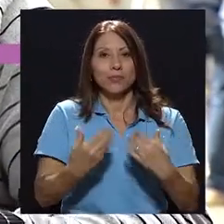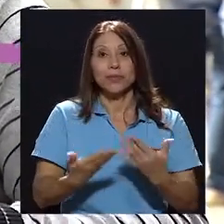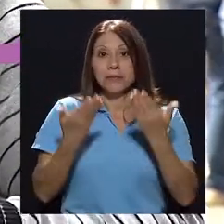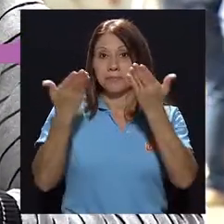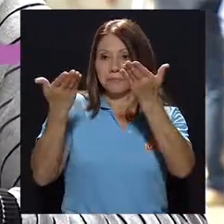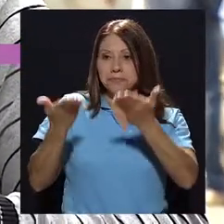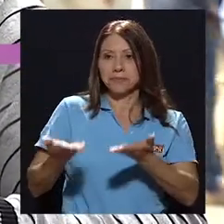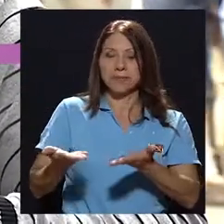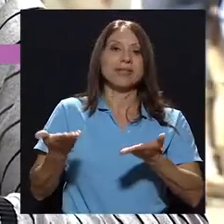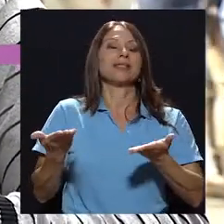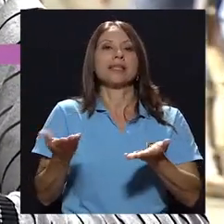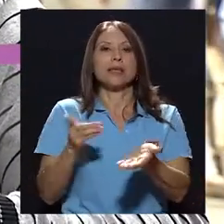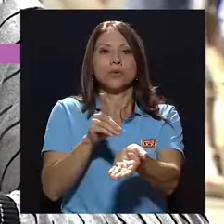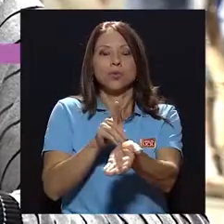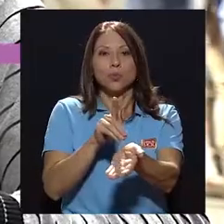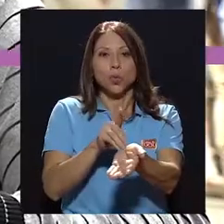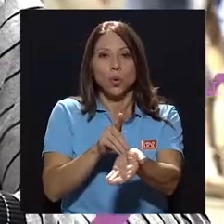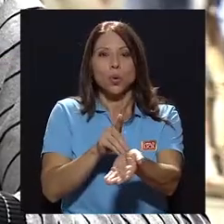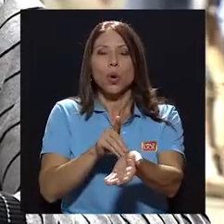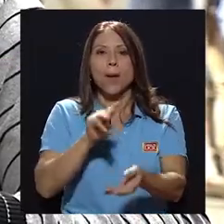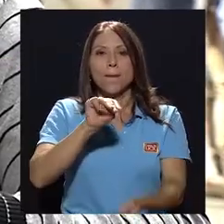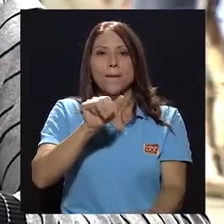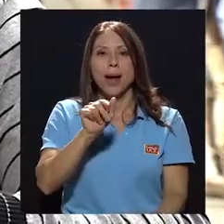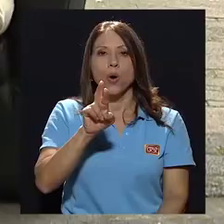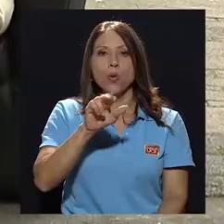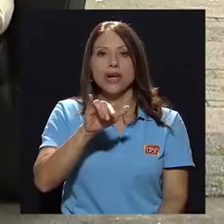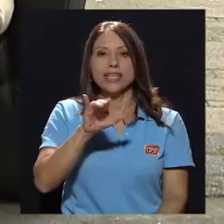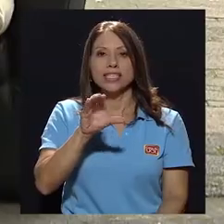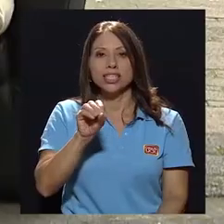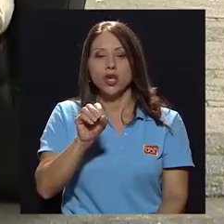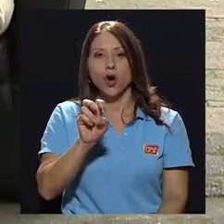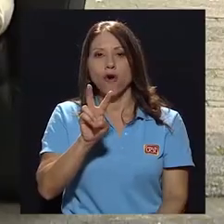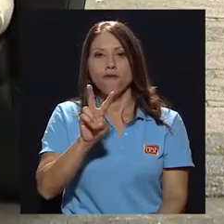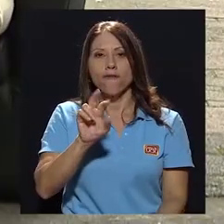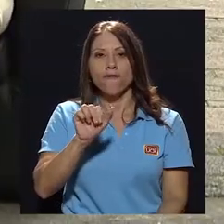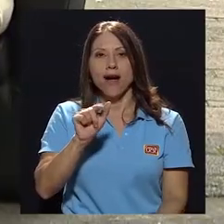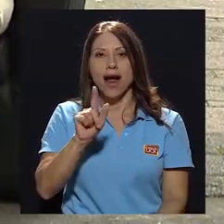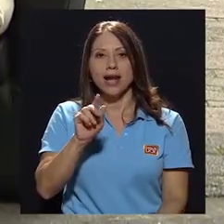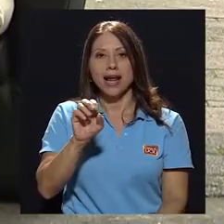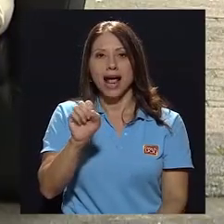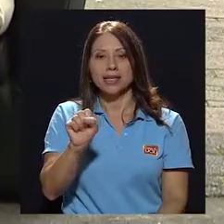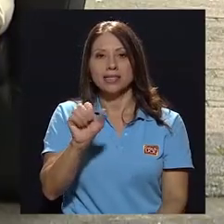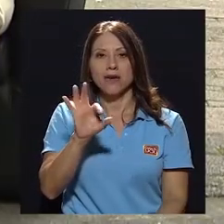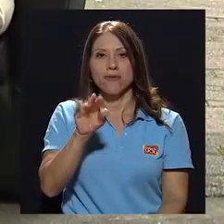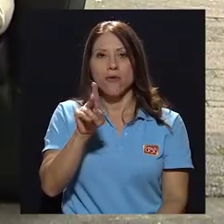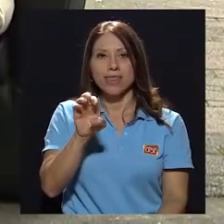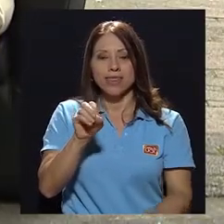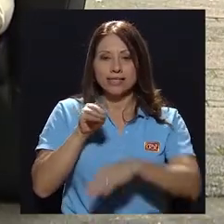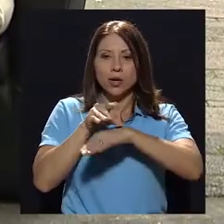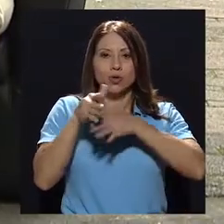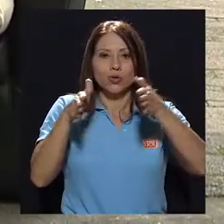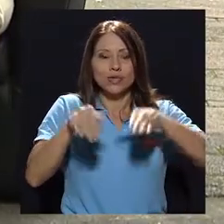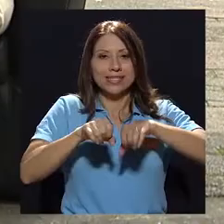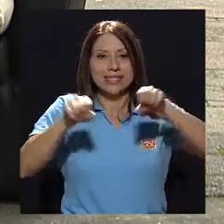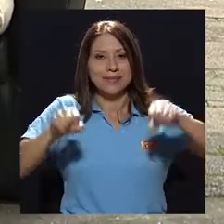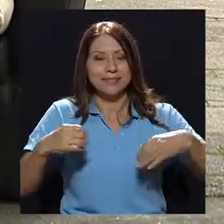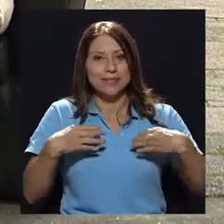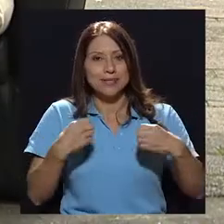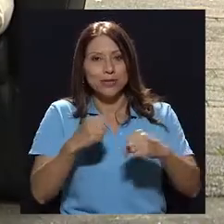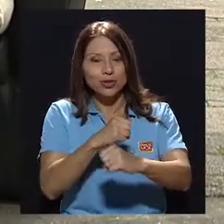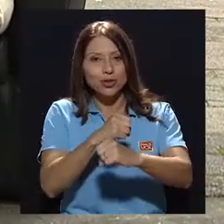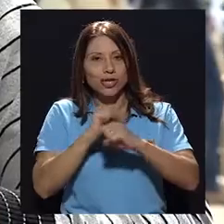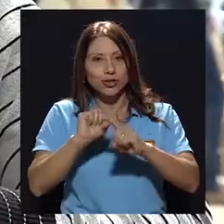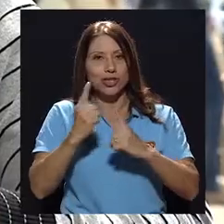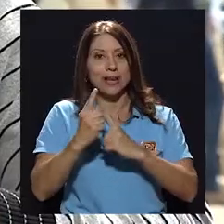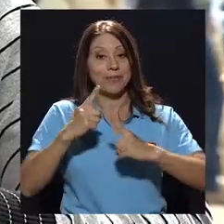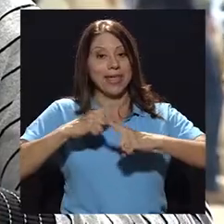Para lo cual, contamos con la presencia del doctor Mauricio Vargas Fuentes, quien es consultor en sistemas de salud y seguridad social,